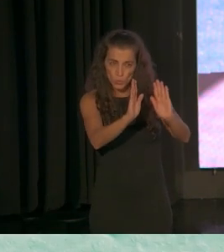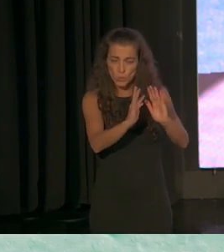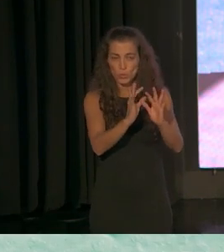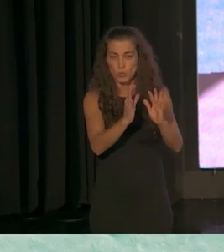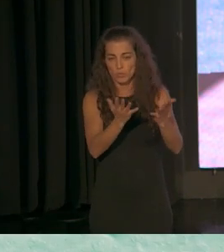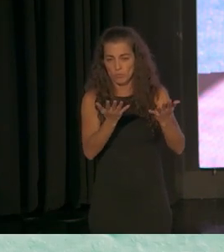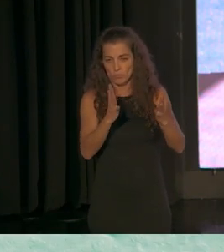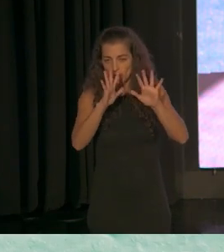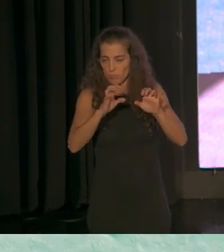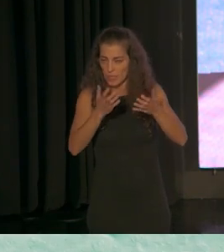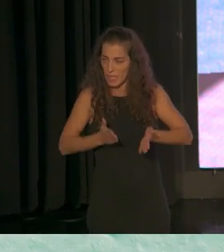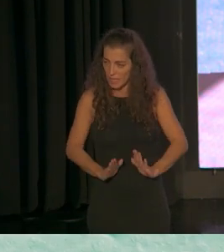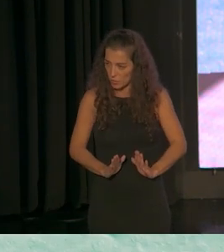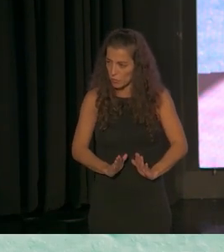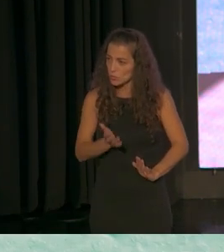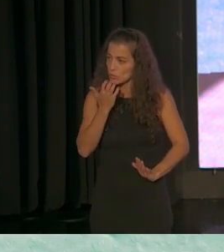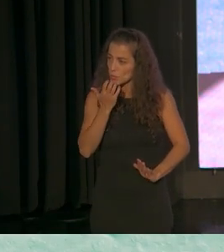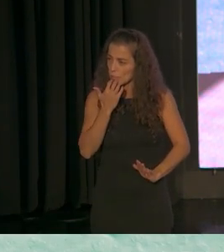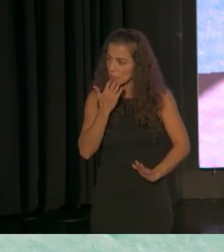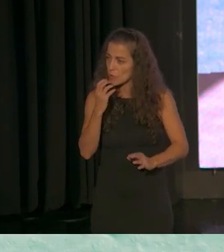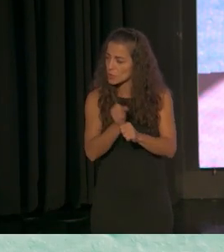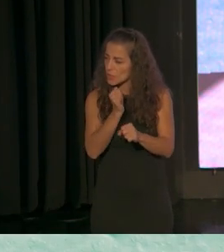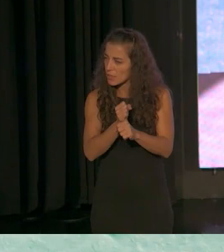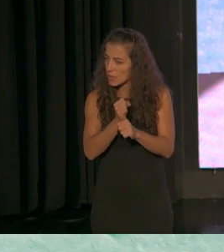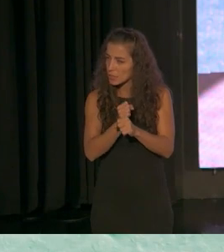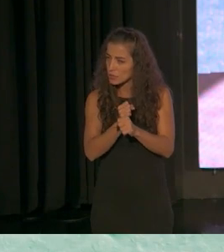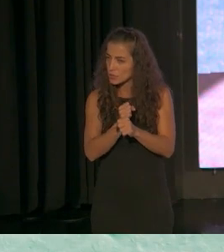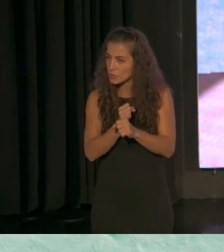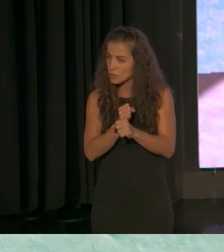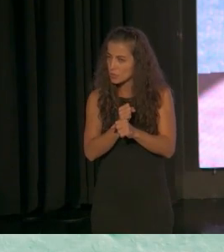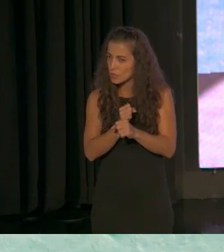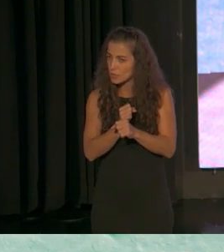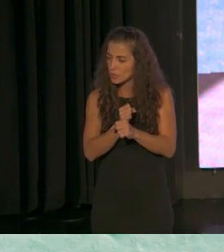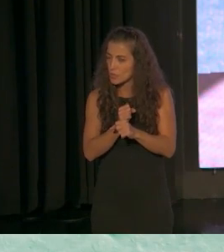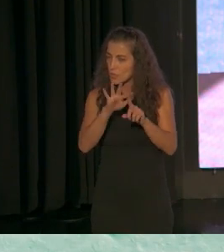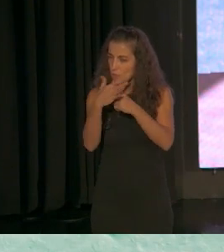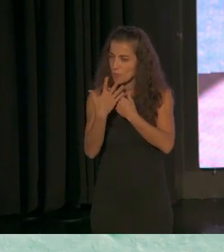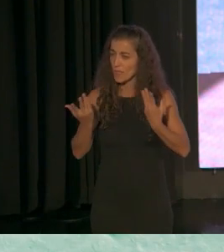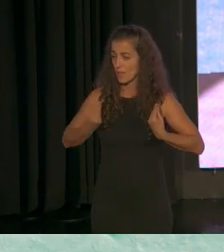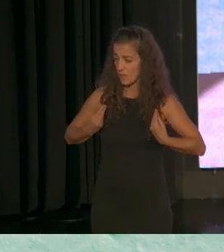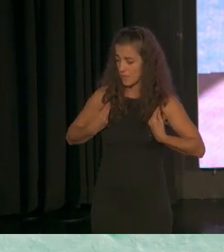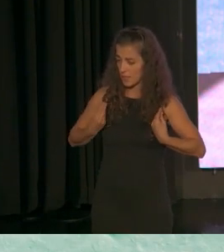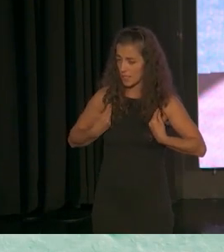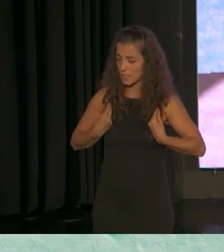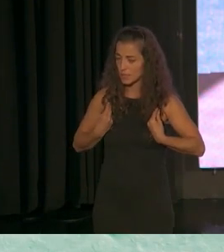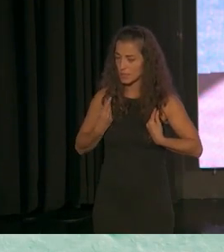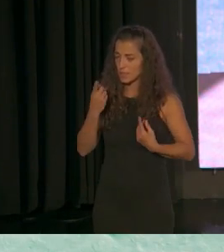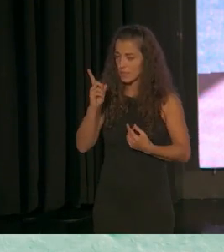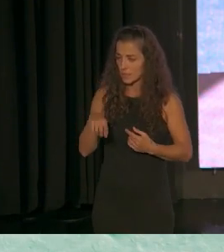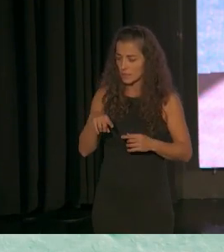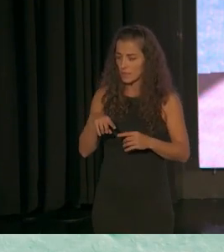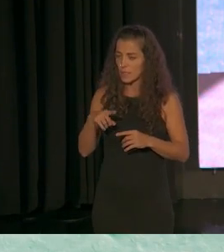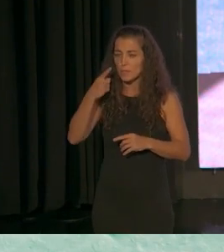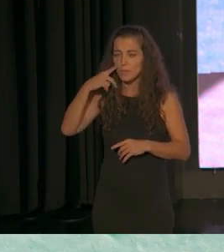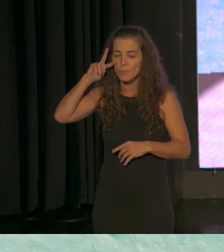los trabajos y por tanto las evidencias disponibles y analizadas respecto a